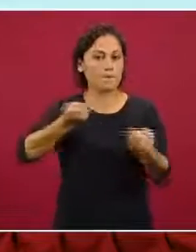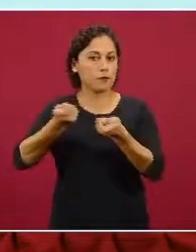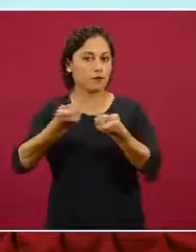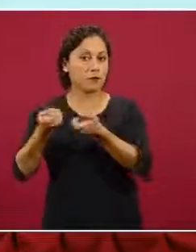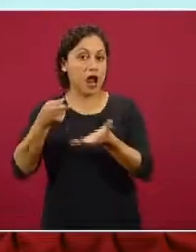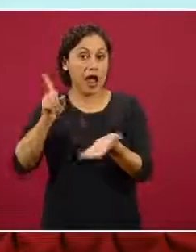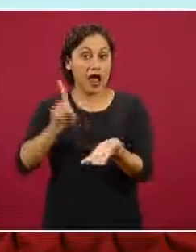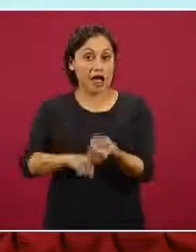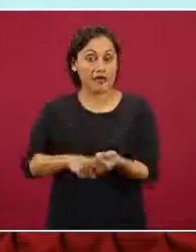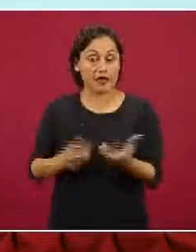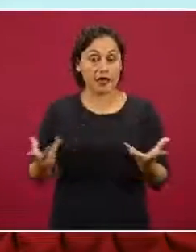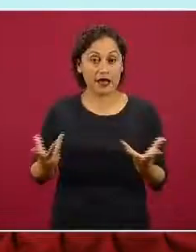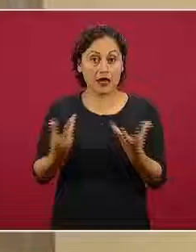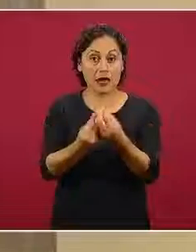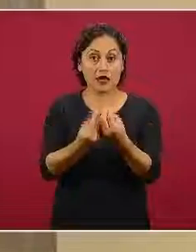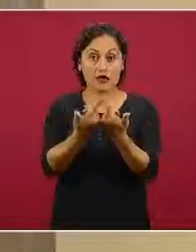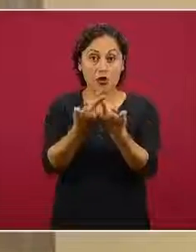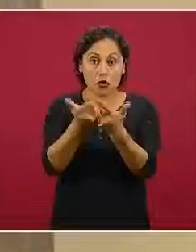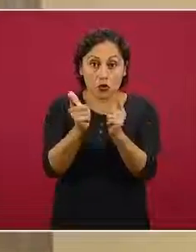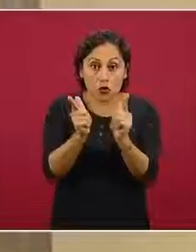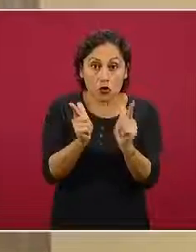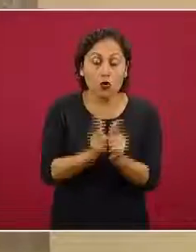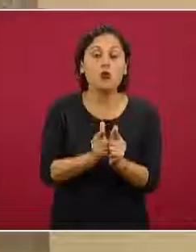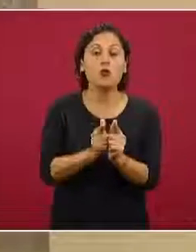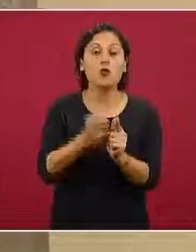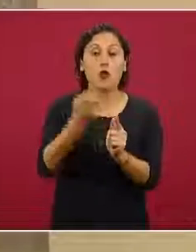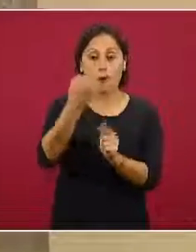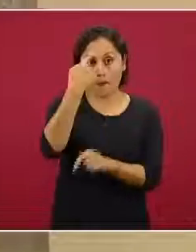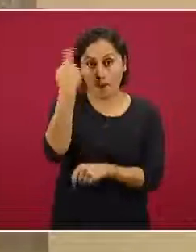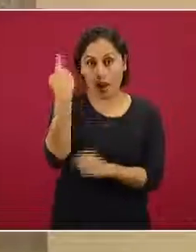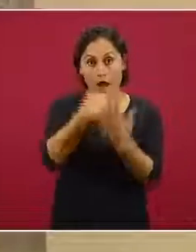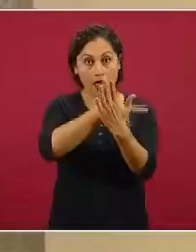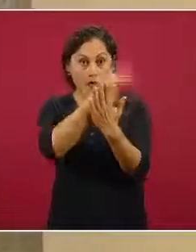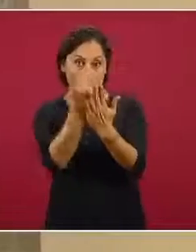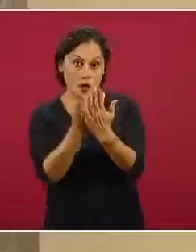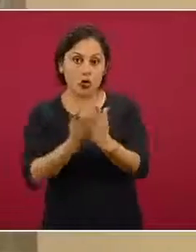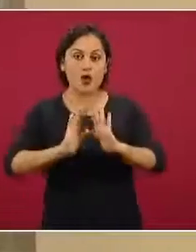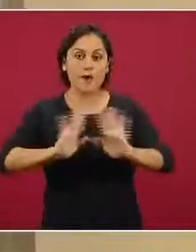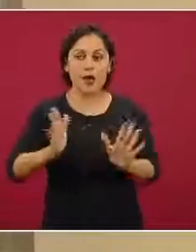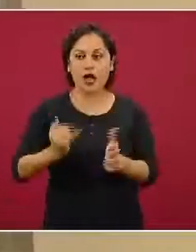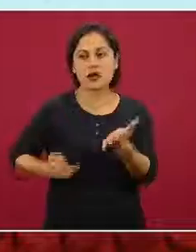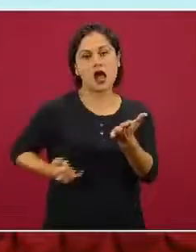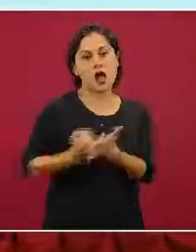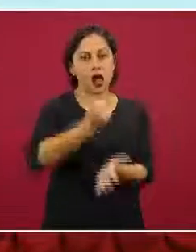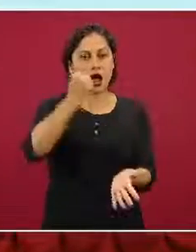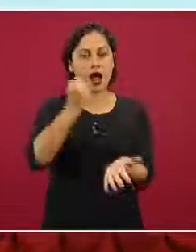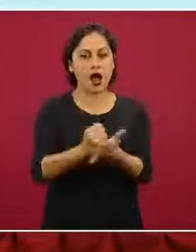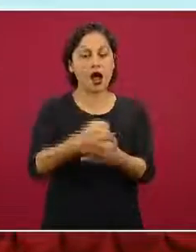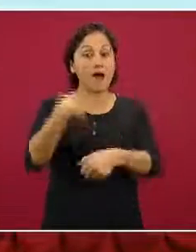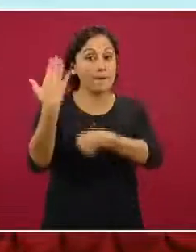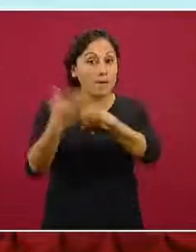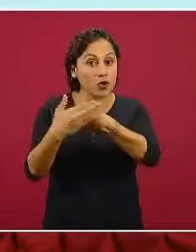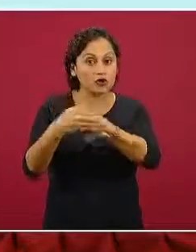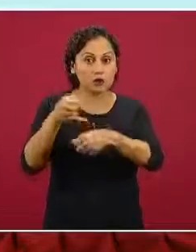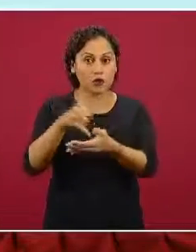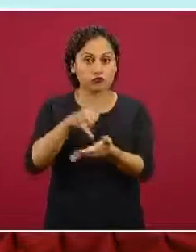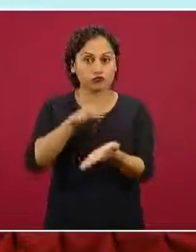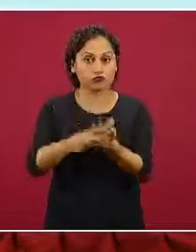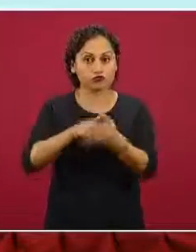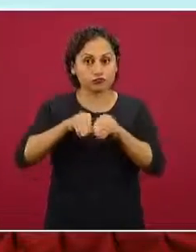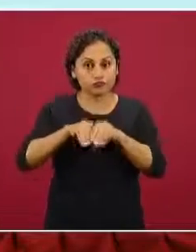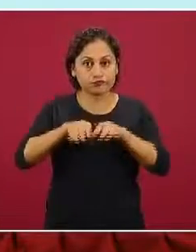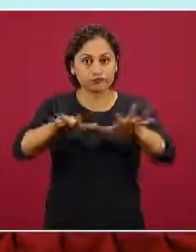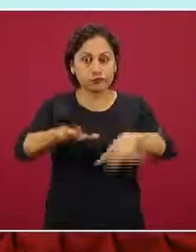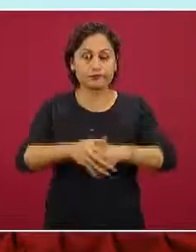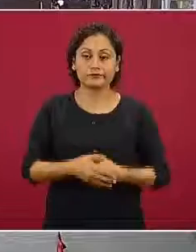solo programa, en un programa especial que está ya aprobado y pronto a su publicación. Y en este programa especial es